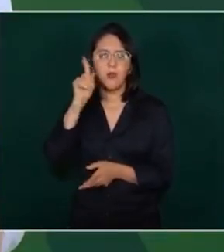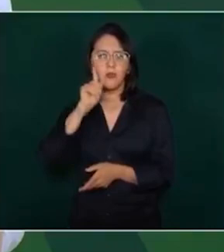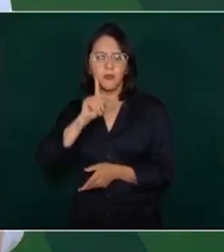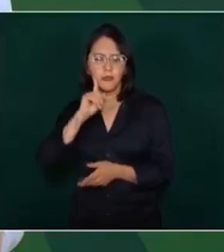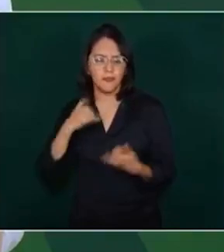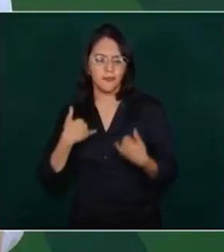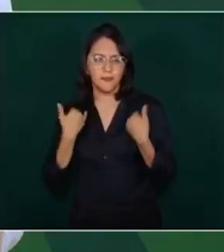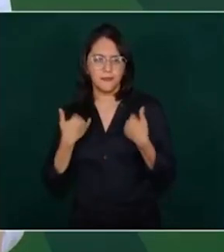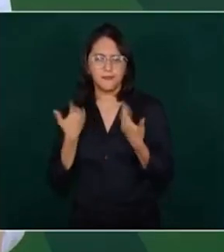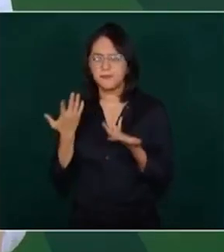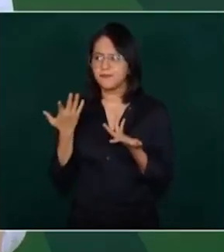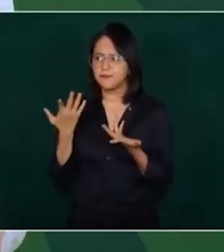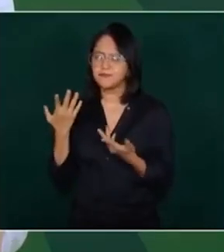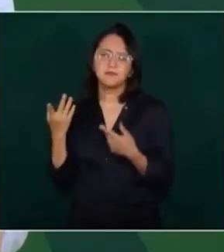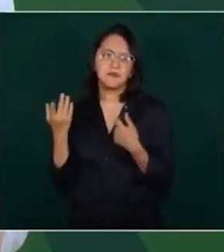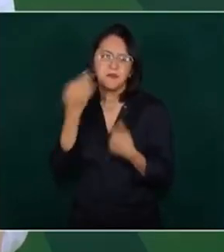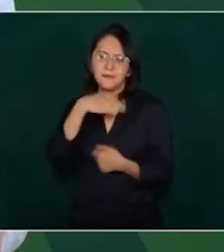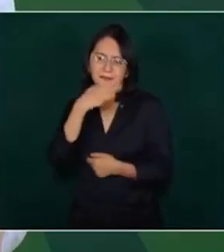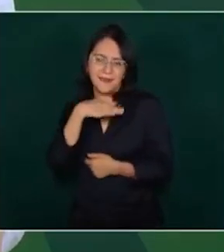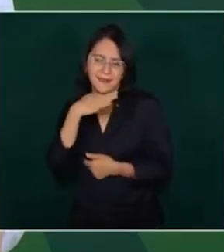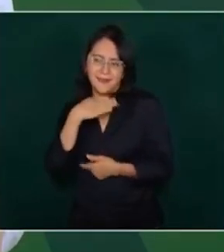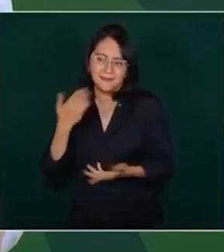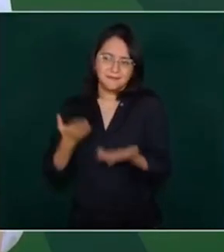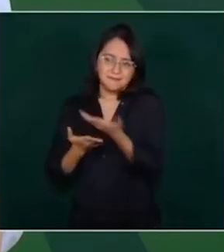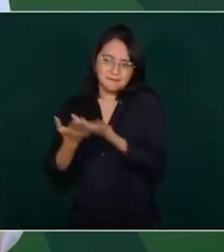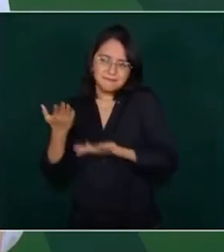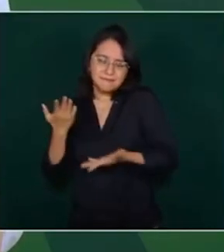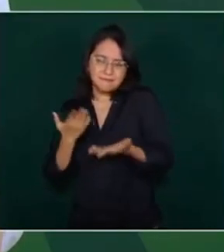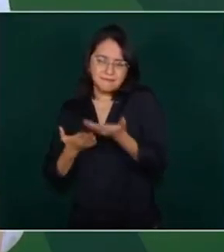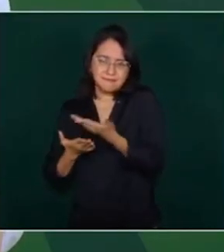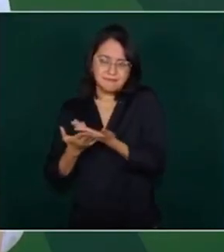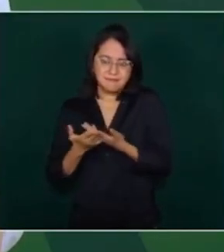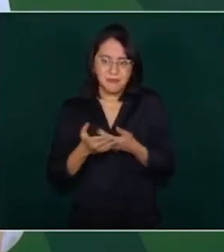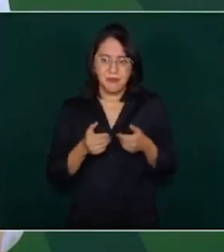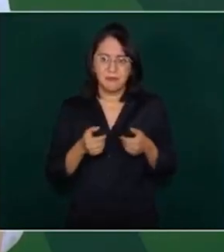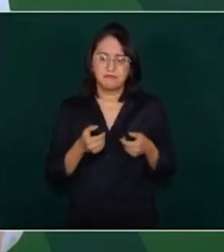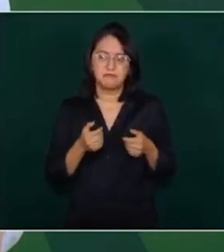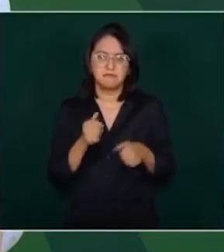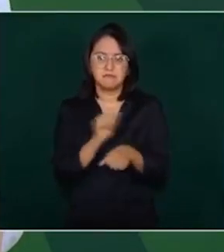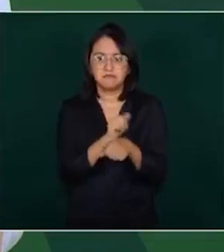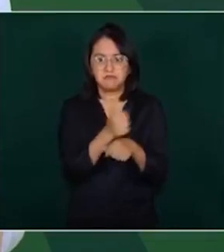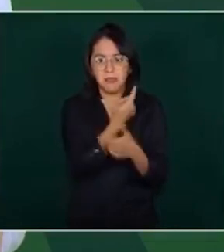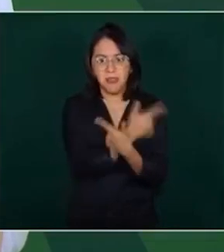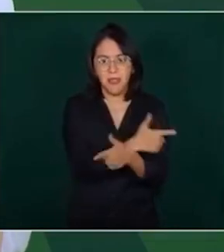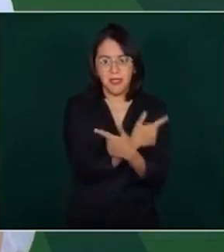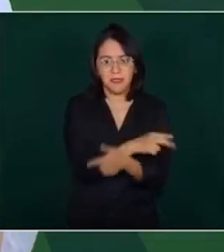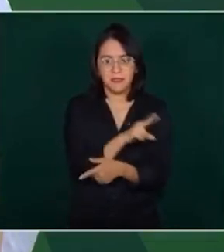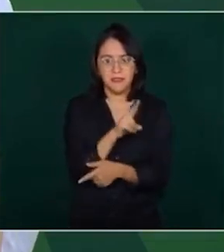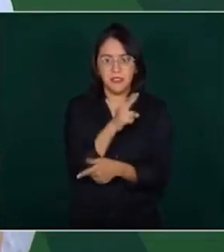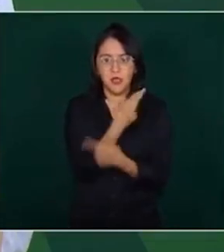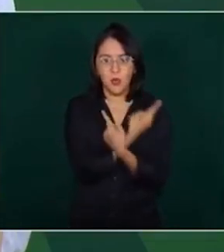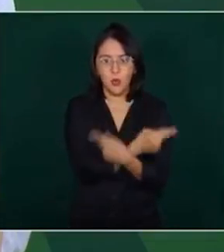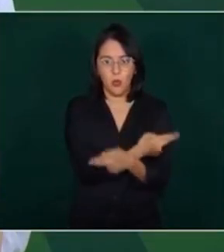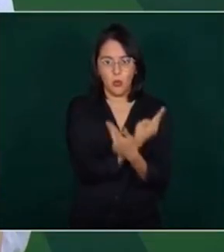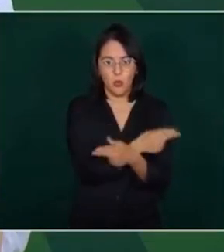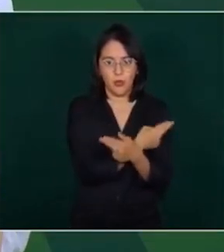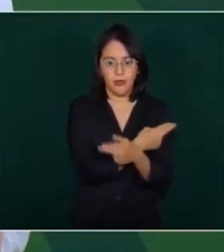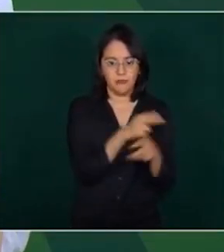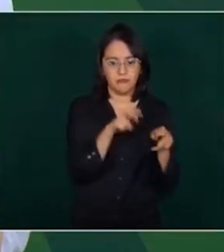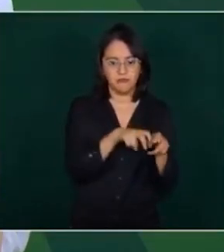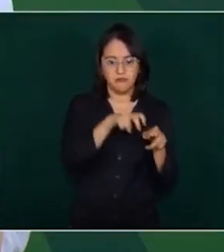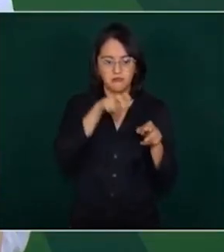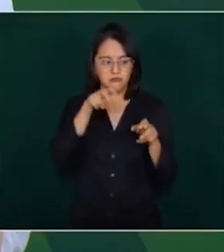un convivio, de una fiesta y desciende de un taxi de Uber en la carretera